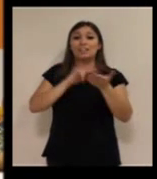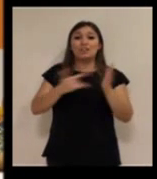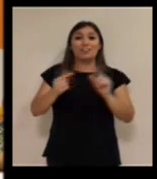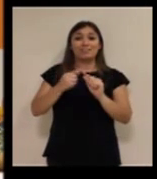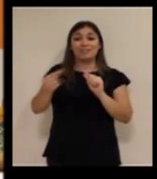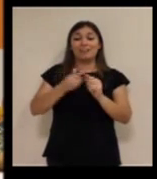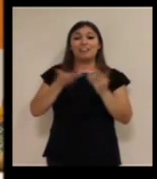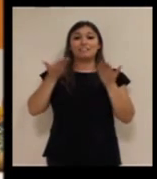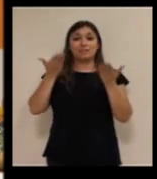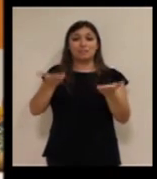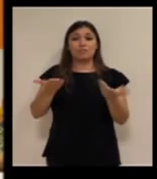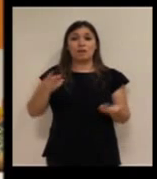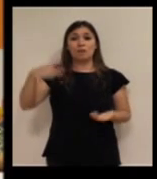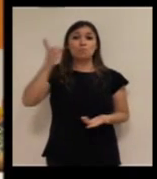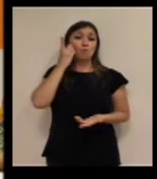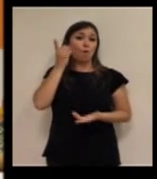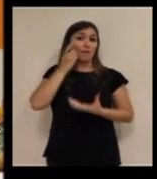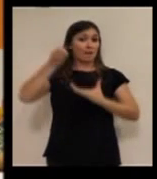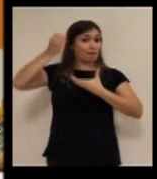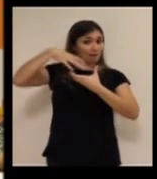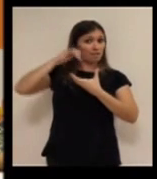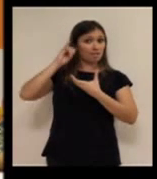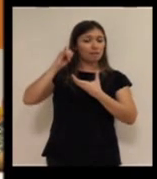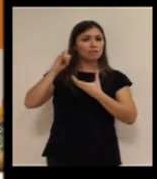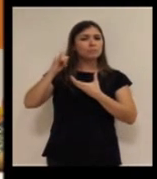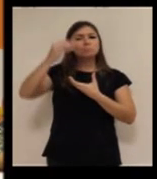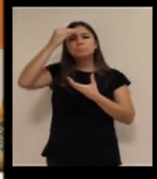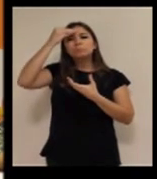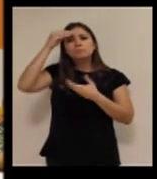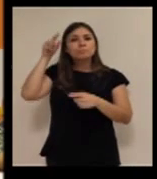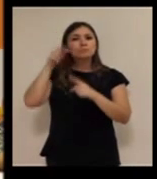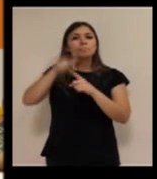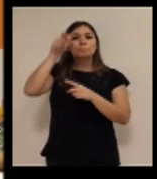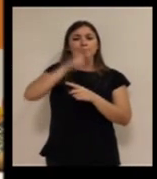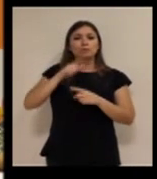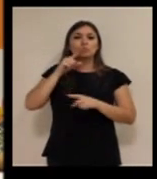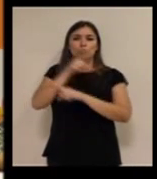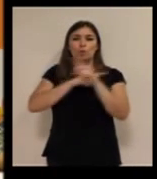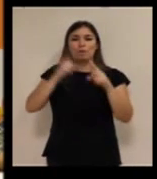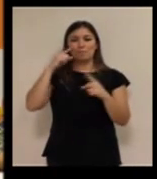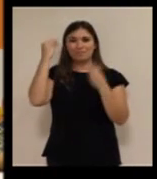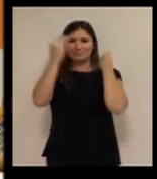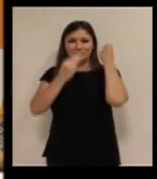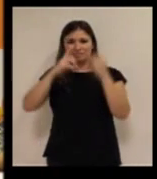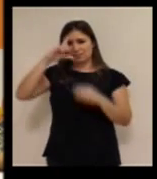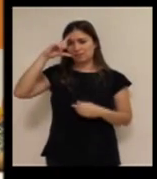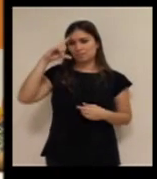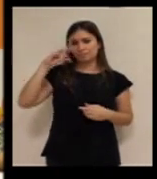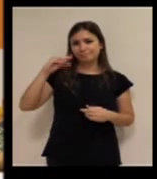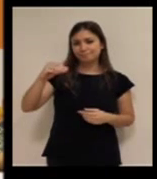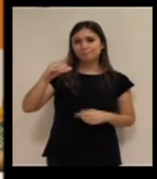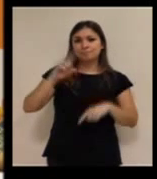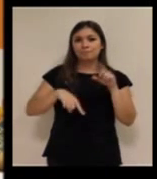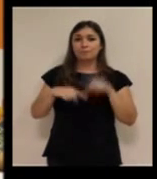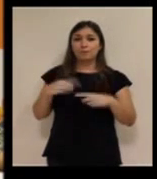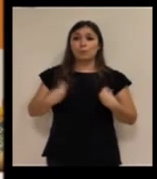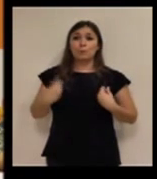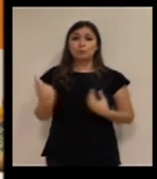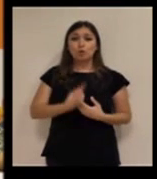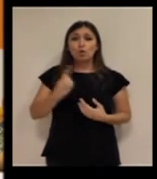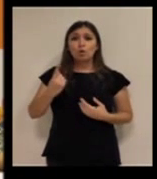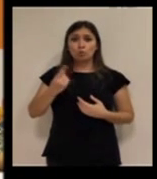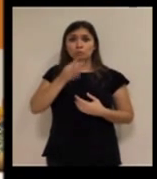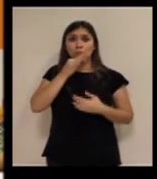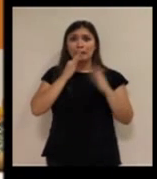de la teleasistencia, en este caso de la móvil, y que están pensados para personas con deterioro cognitivo que todavía viven solas, que todavía deambulan fuera de su